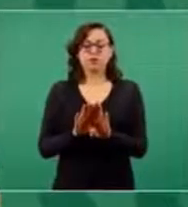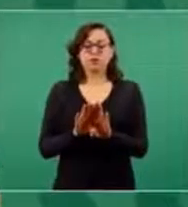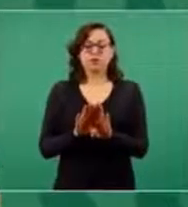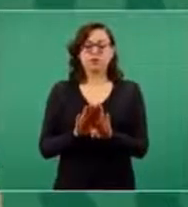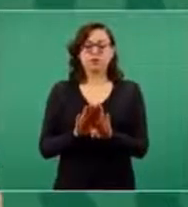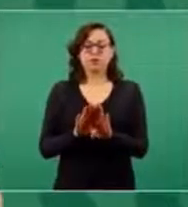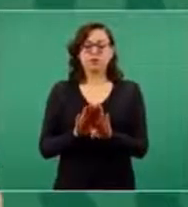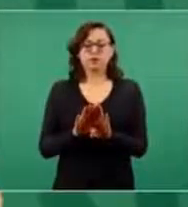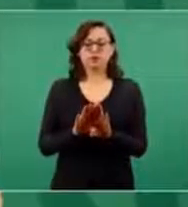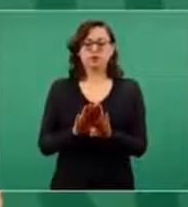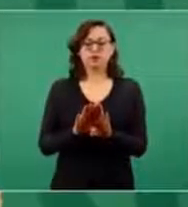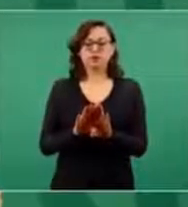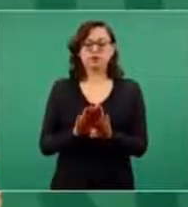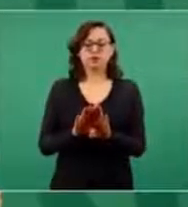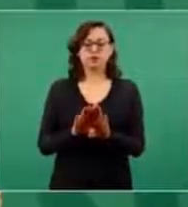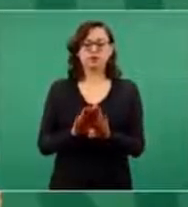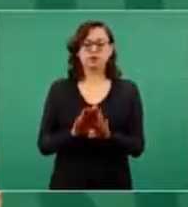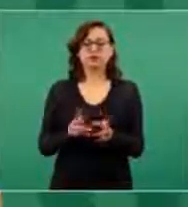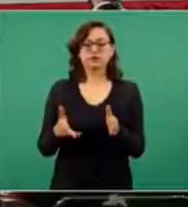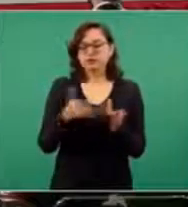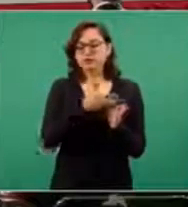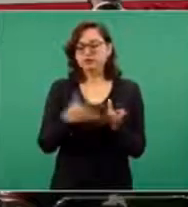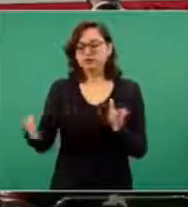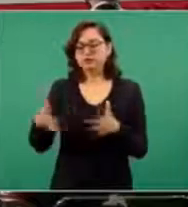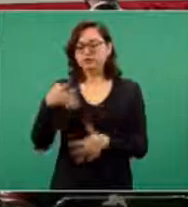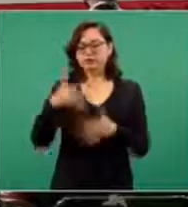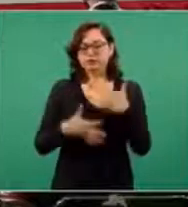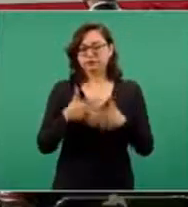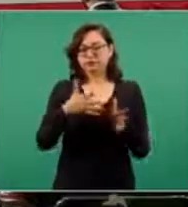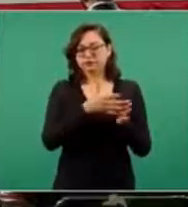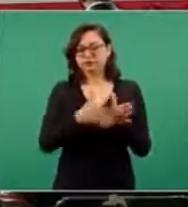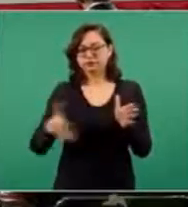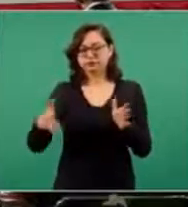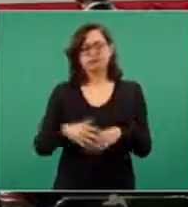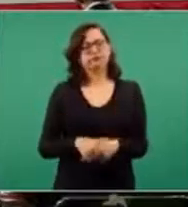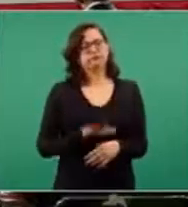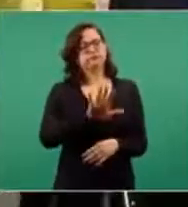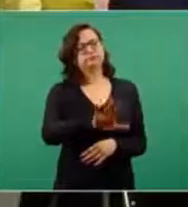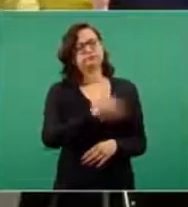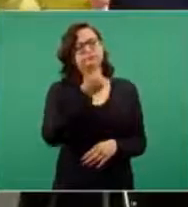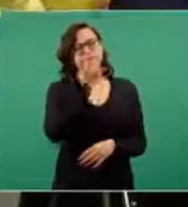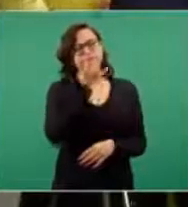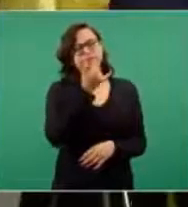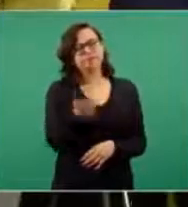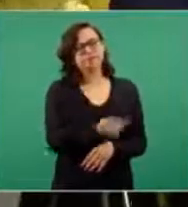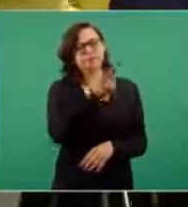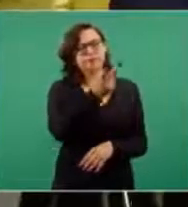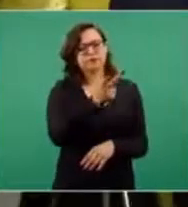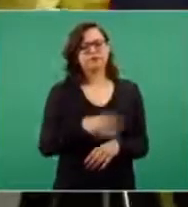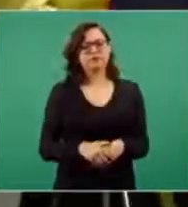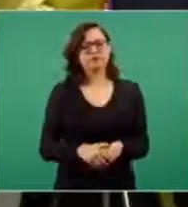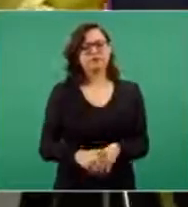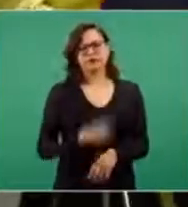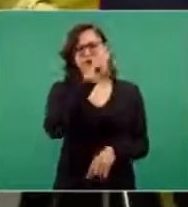quincena trágica. Si es en estos términos, presidente, ¿cuál es el interés entonces